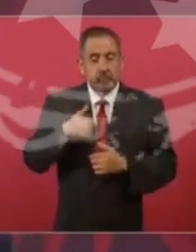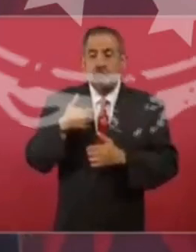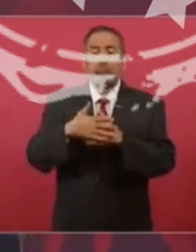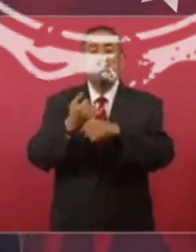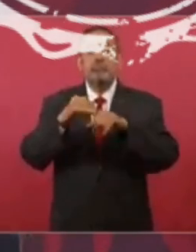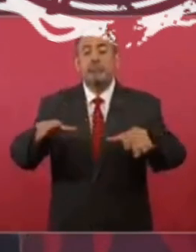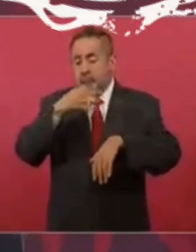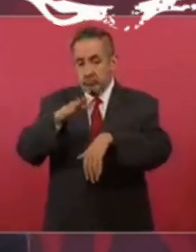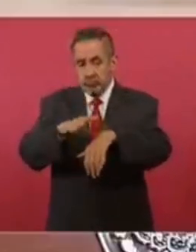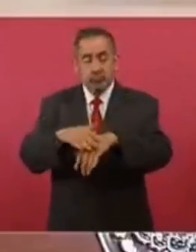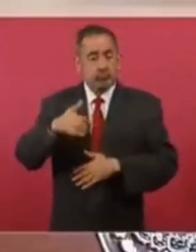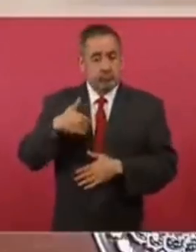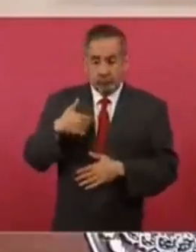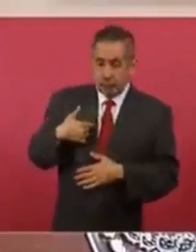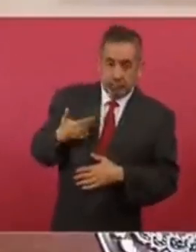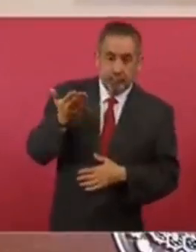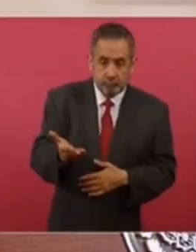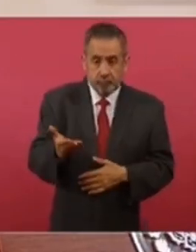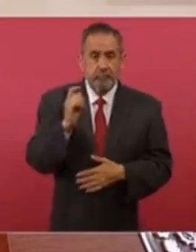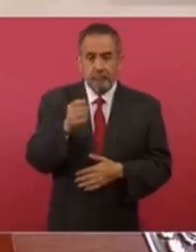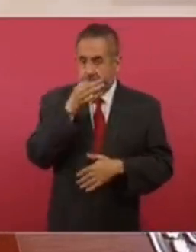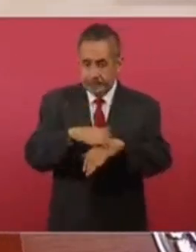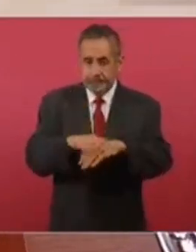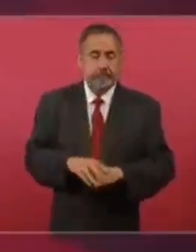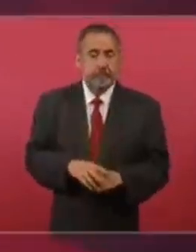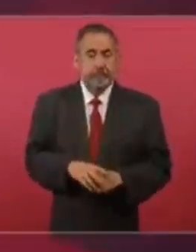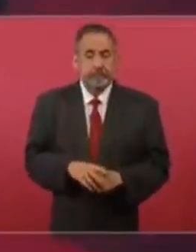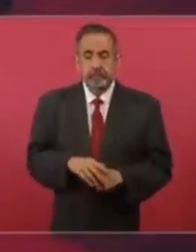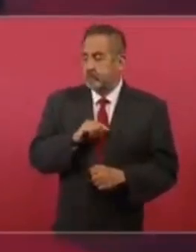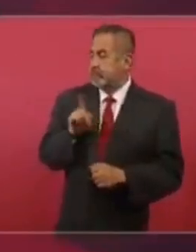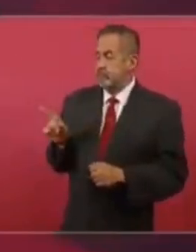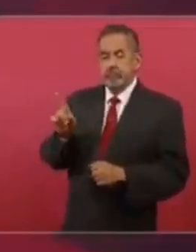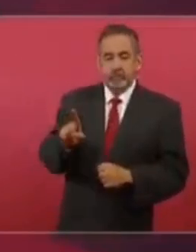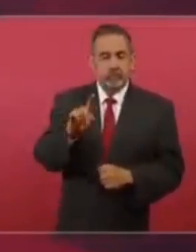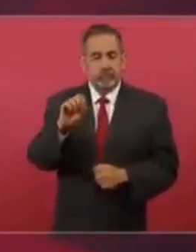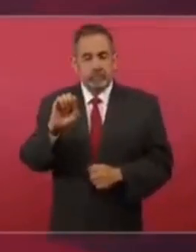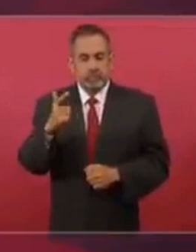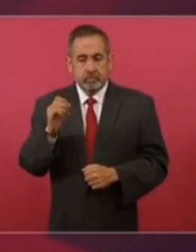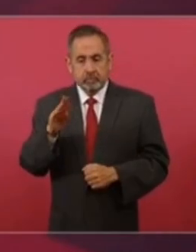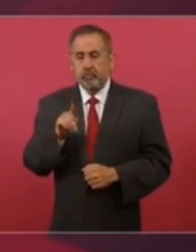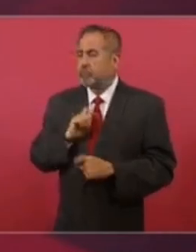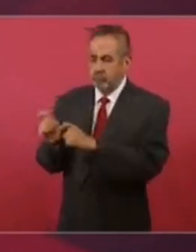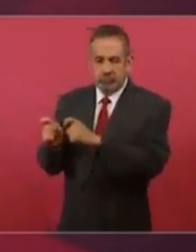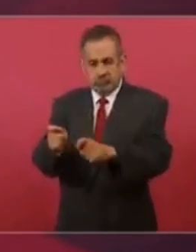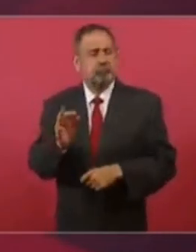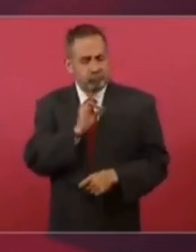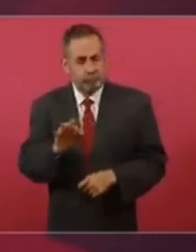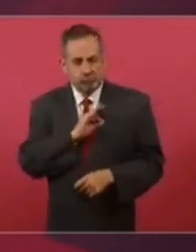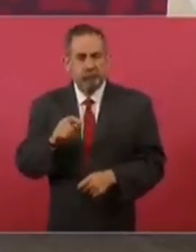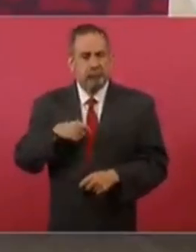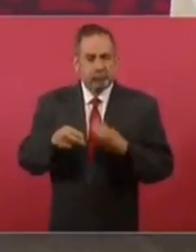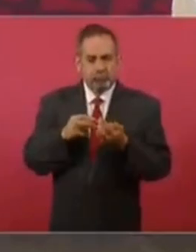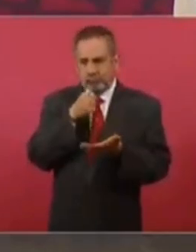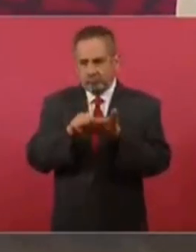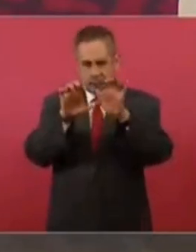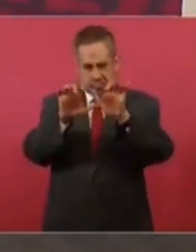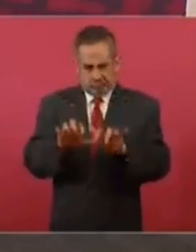Les informo a presentar a través de la Secretaría de Gobernación que tiene las facultades un escrito